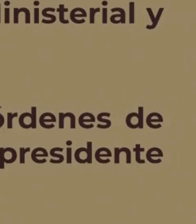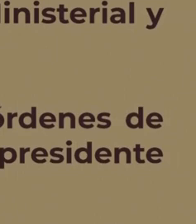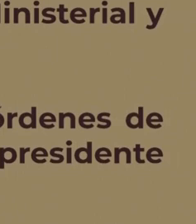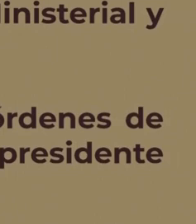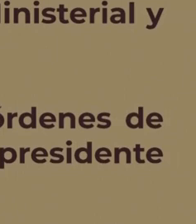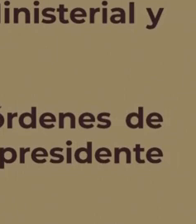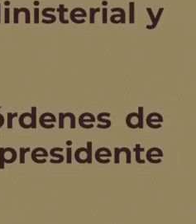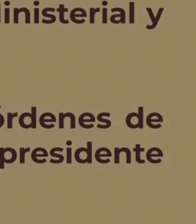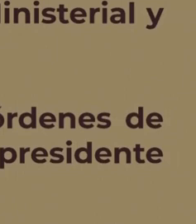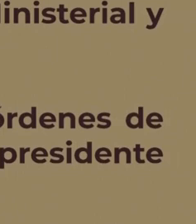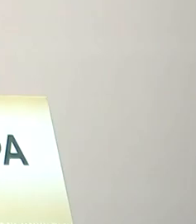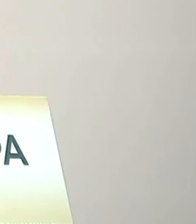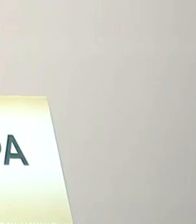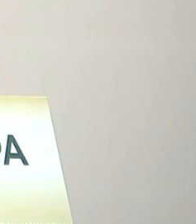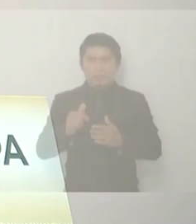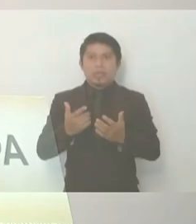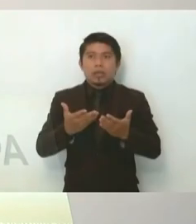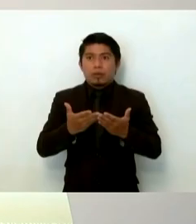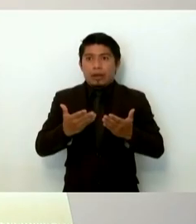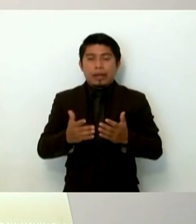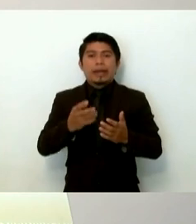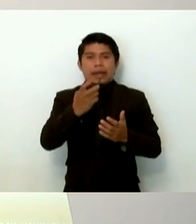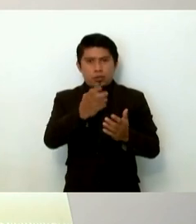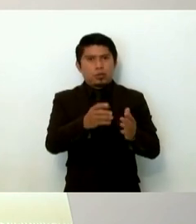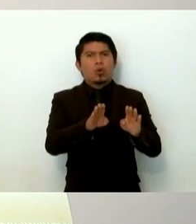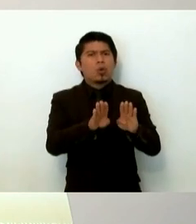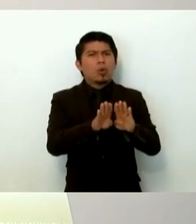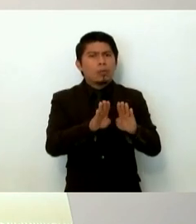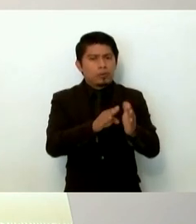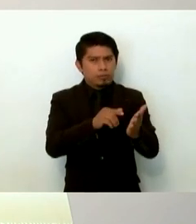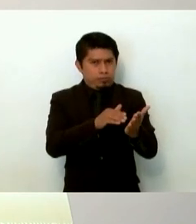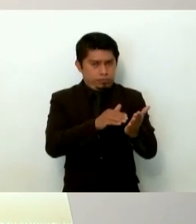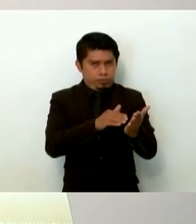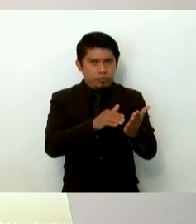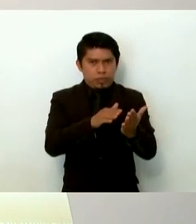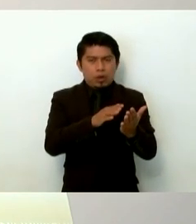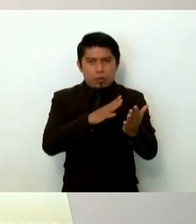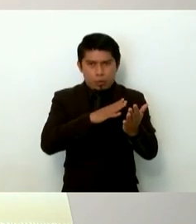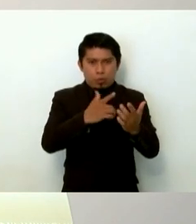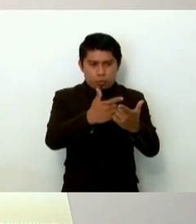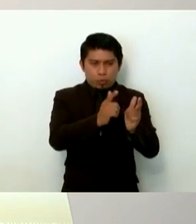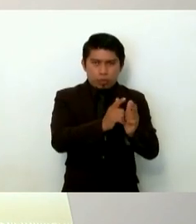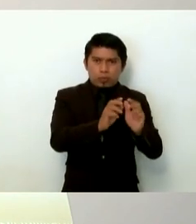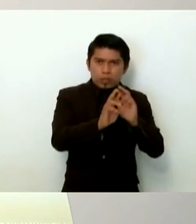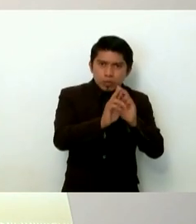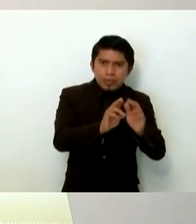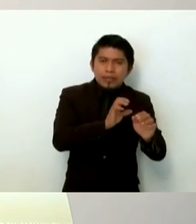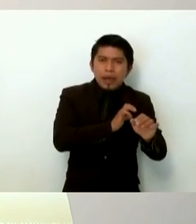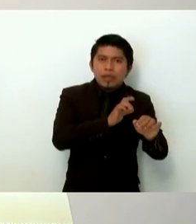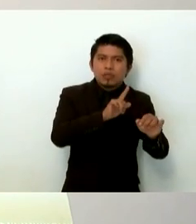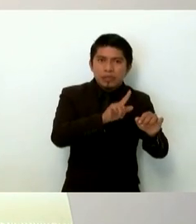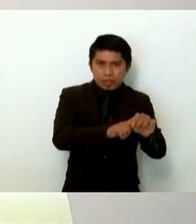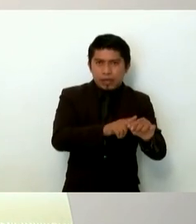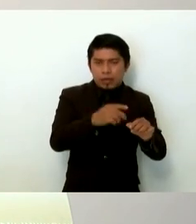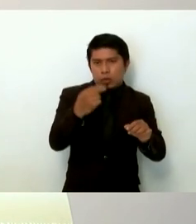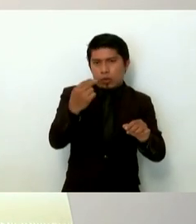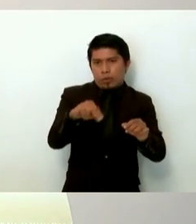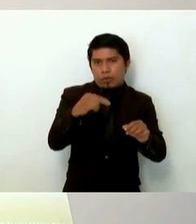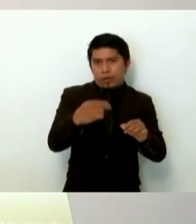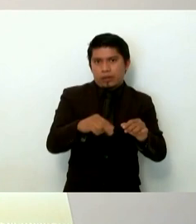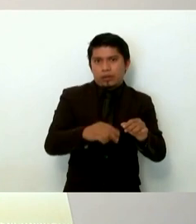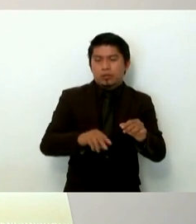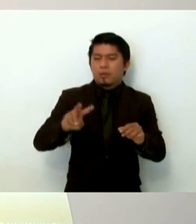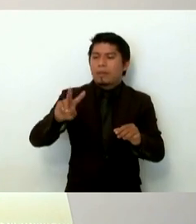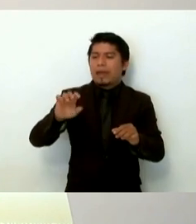Iguala. Y esto se ha acreditado con la existencia de un grupo de reacción especial denominado Los